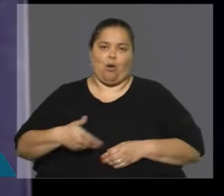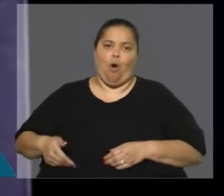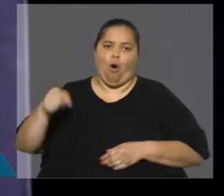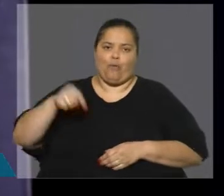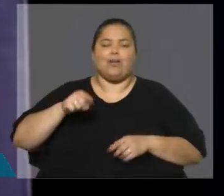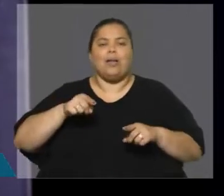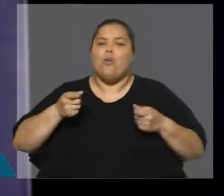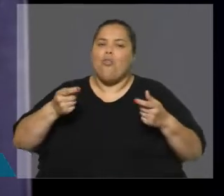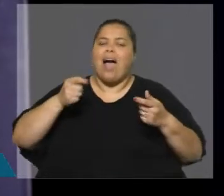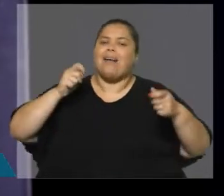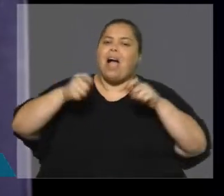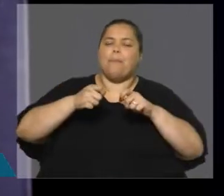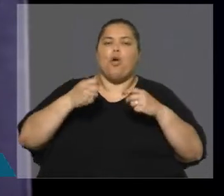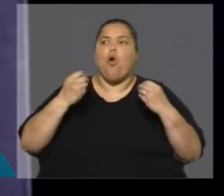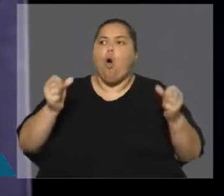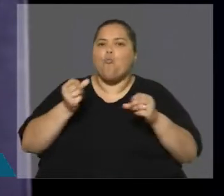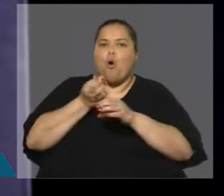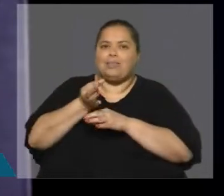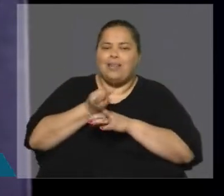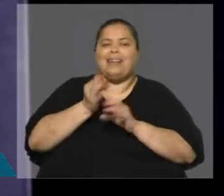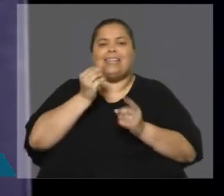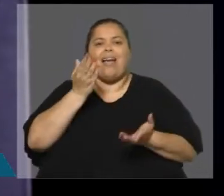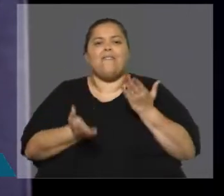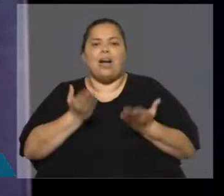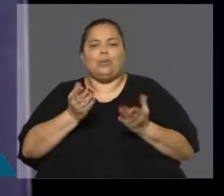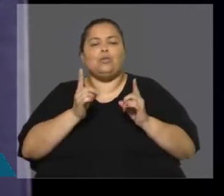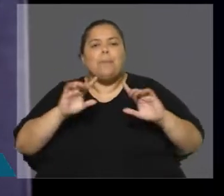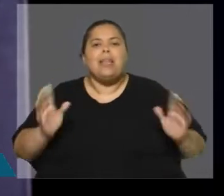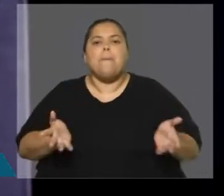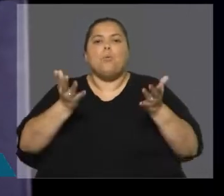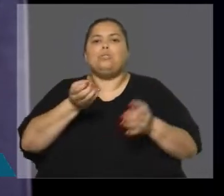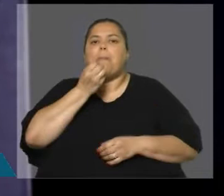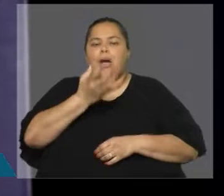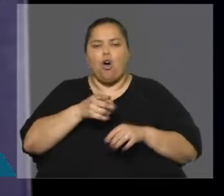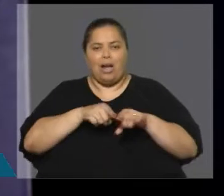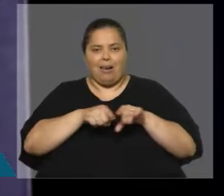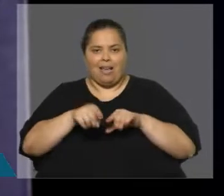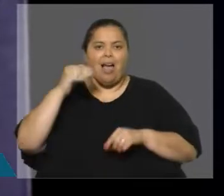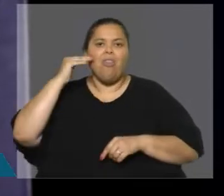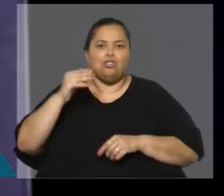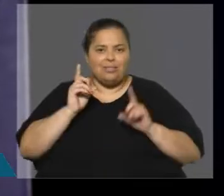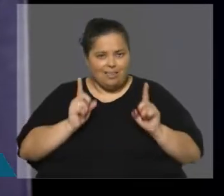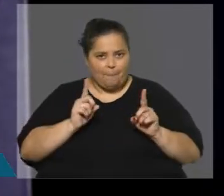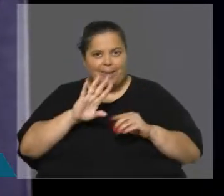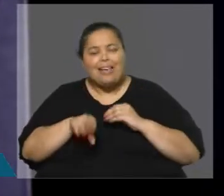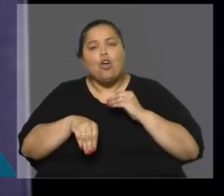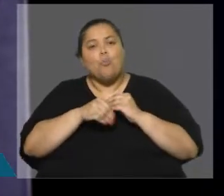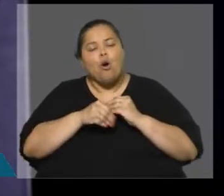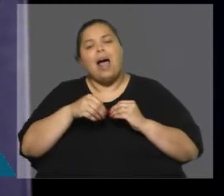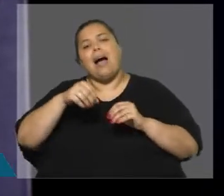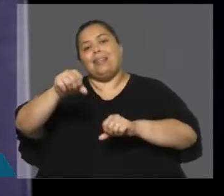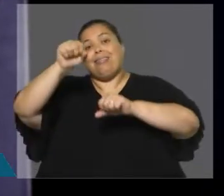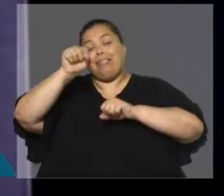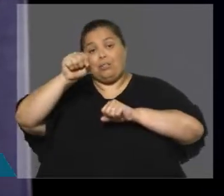prácticas de enseñanza y evaluación. También impulsa mejoras en la carrera docente, incorporando el título de grado